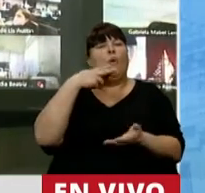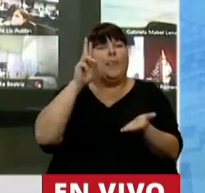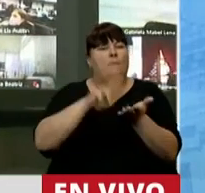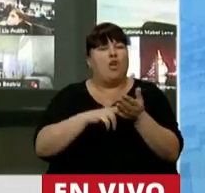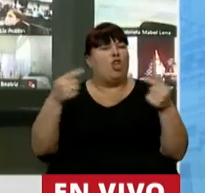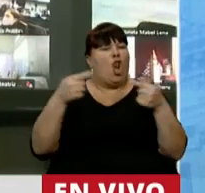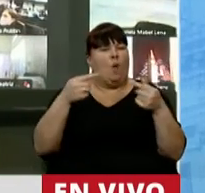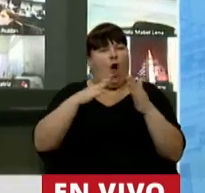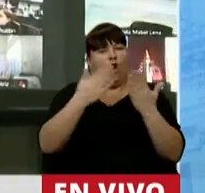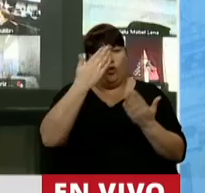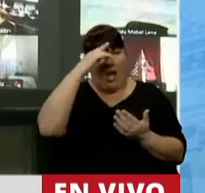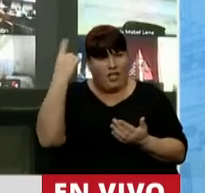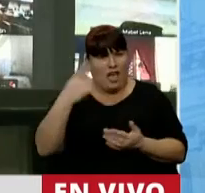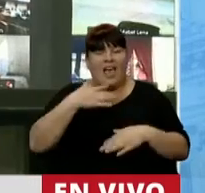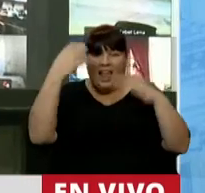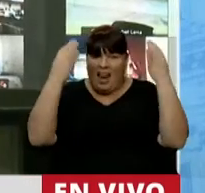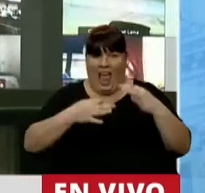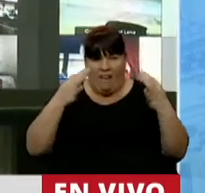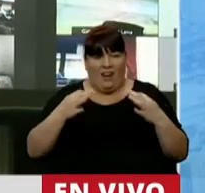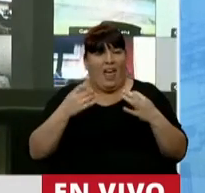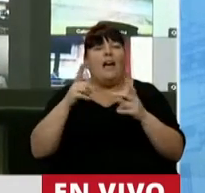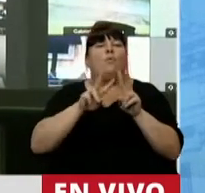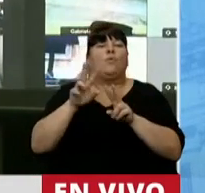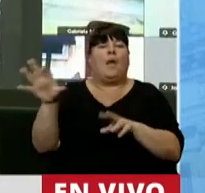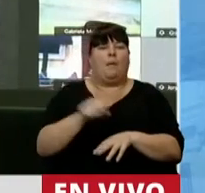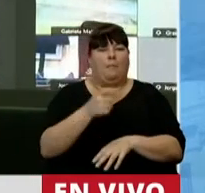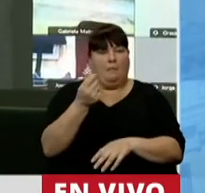inconstitucional y francamente confiscatoria.